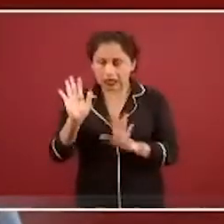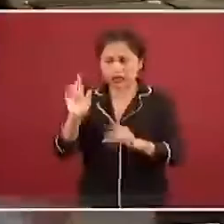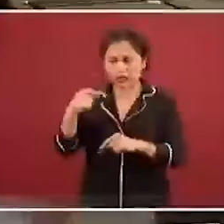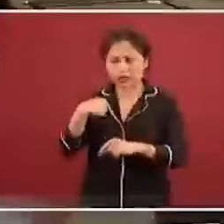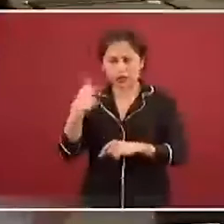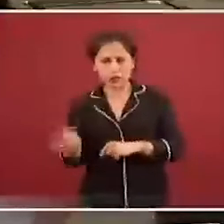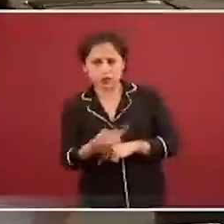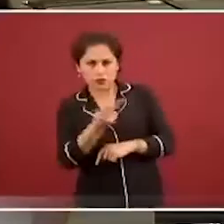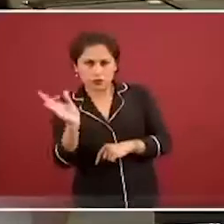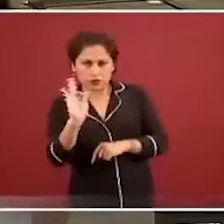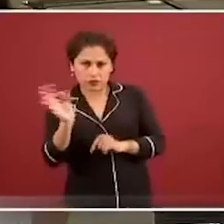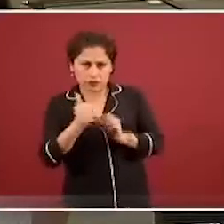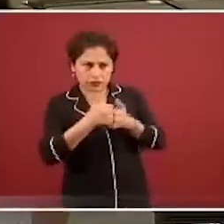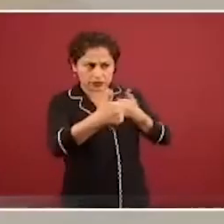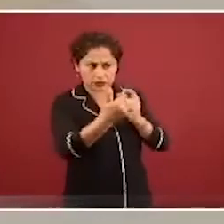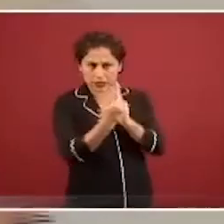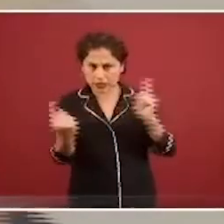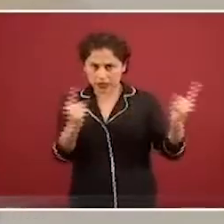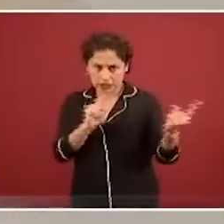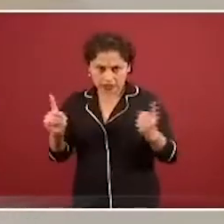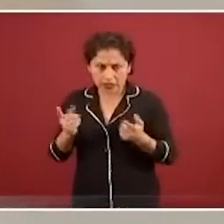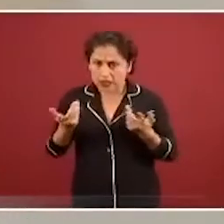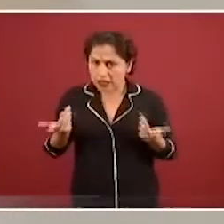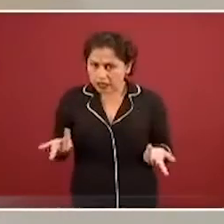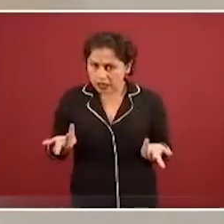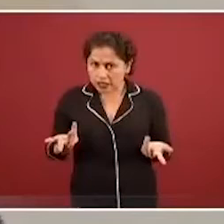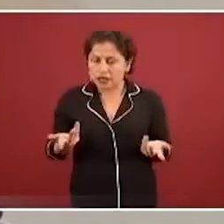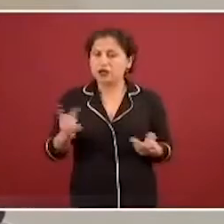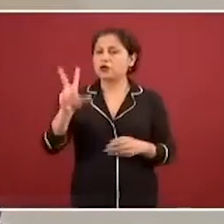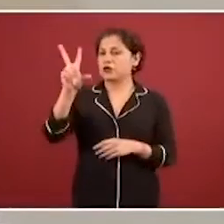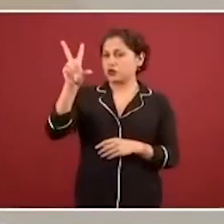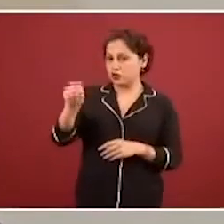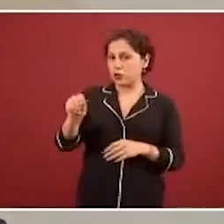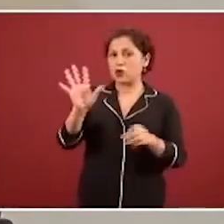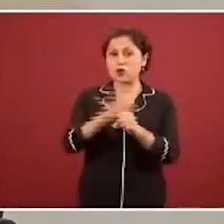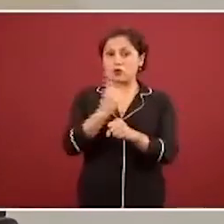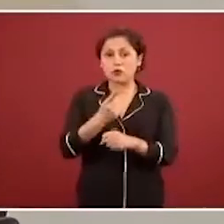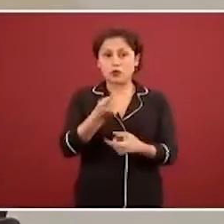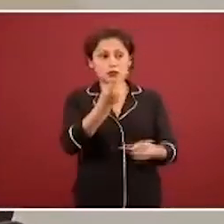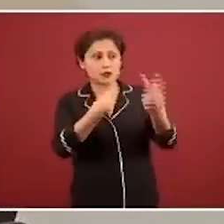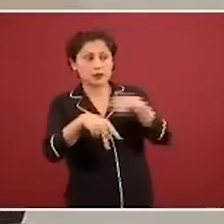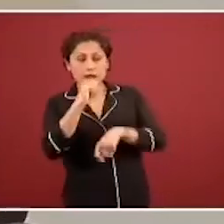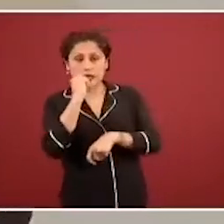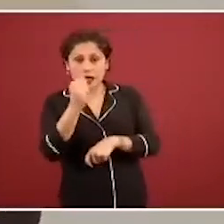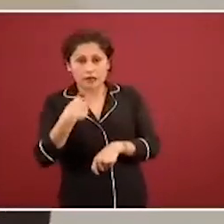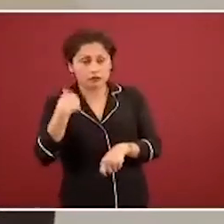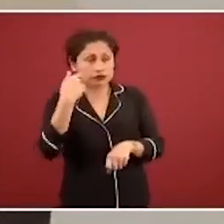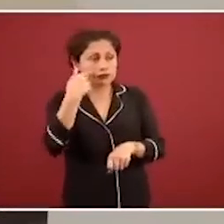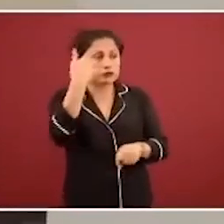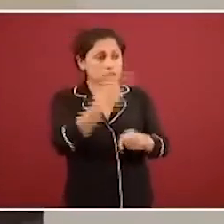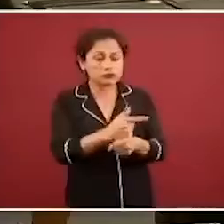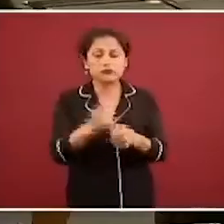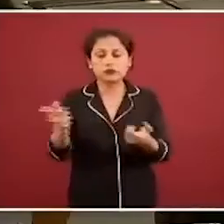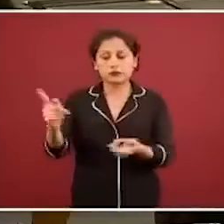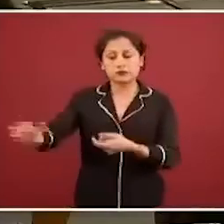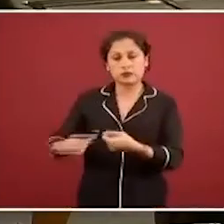no, no están aislados porque si los hubiéramos visto, los habríamos puesto en aislamiento. Con imágenes de Giovanni Tamayo, Luis